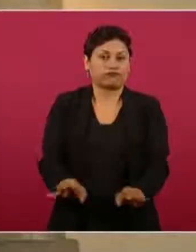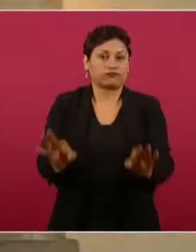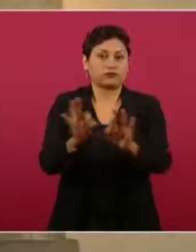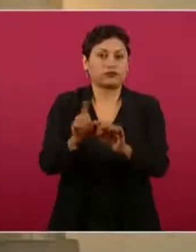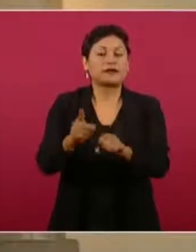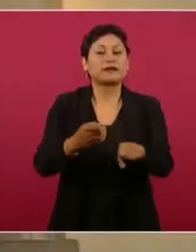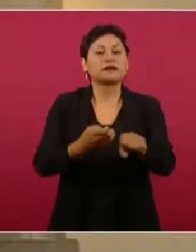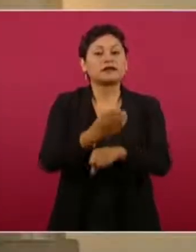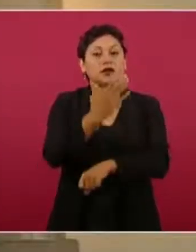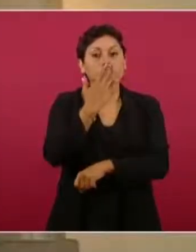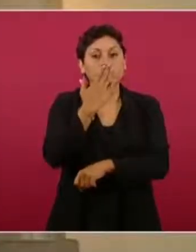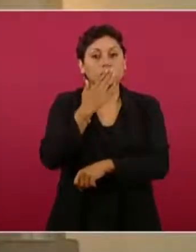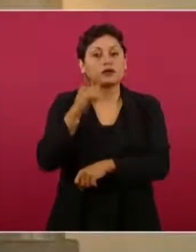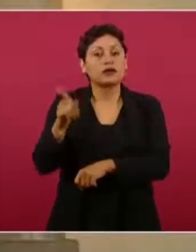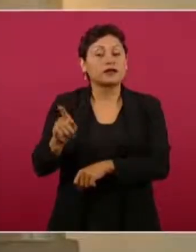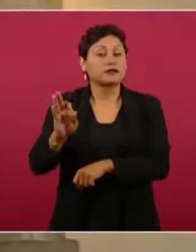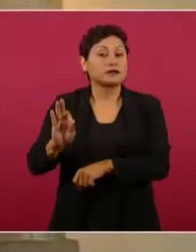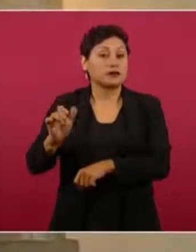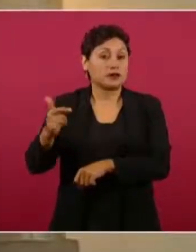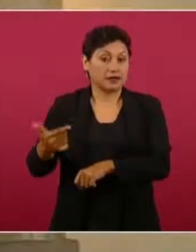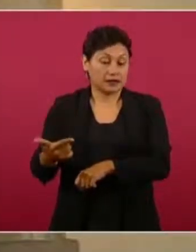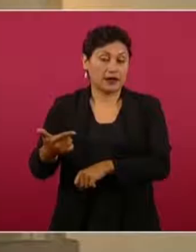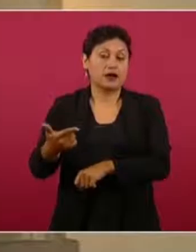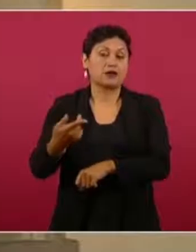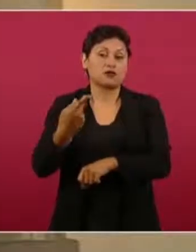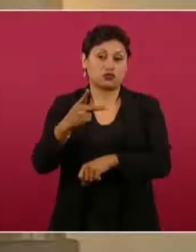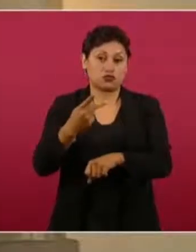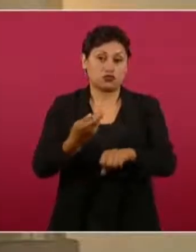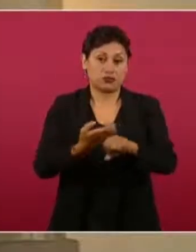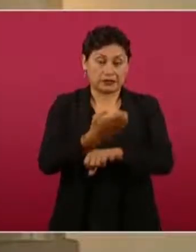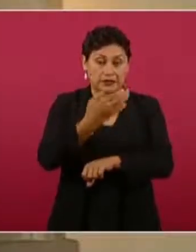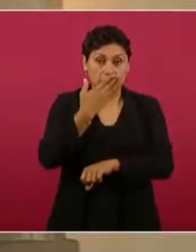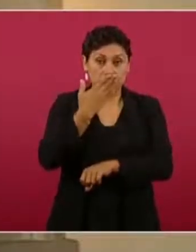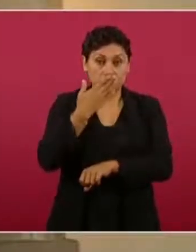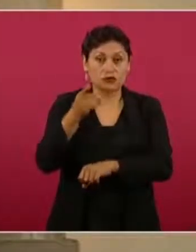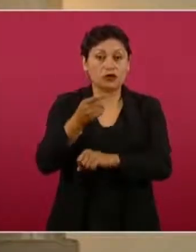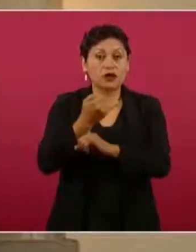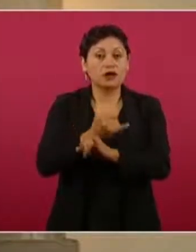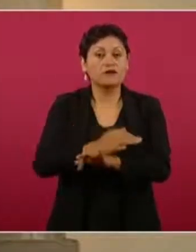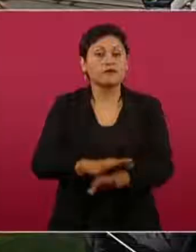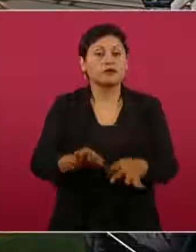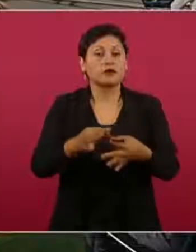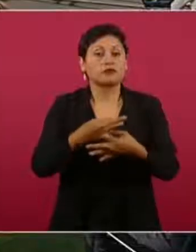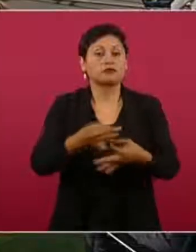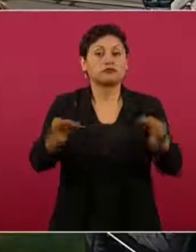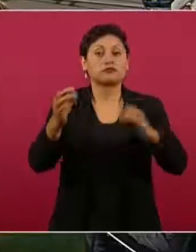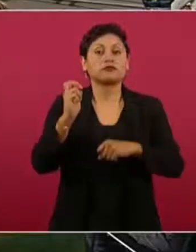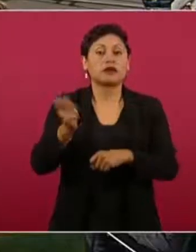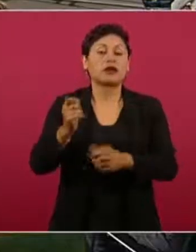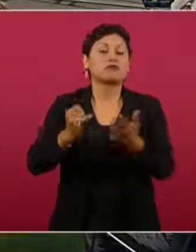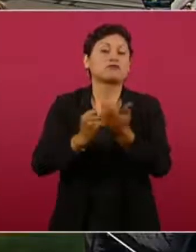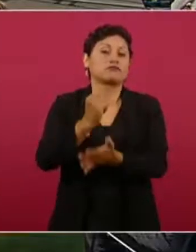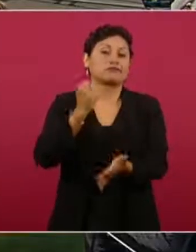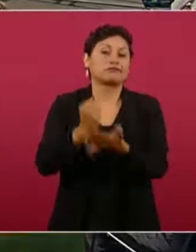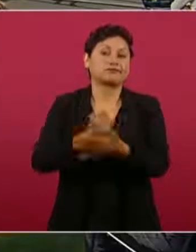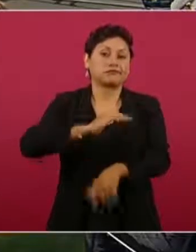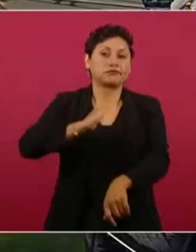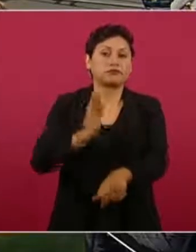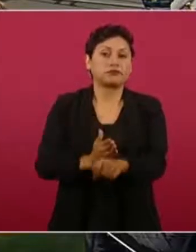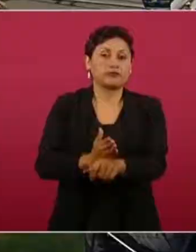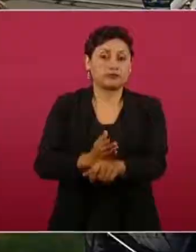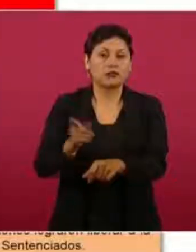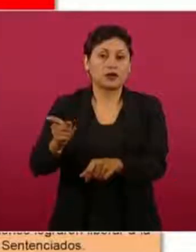Sonora, la Fiscalía General de Justicia del Estado informó de la sentencia condenatoria que obtuvo ante el Tribunal